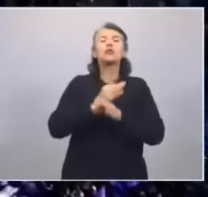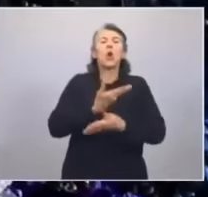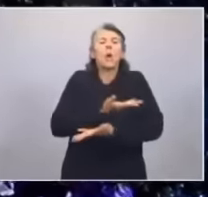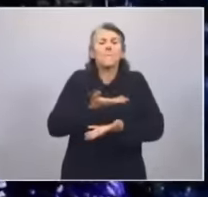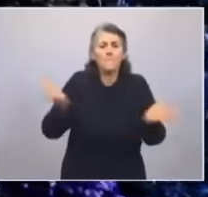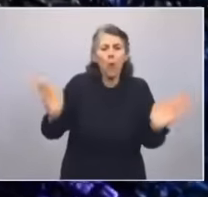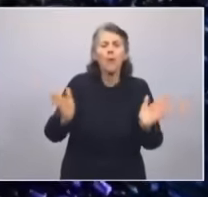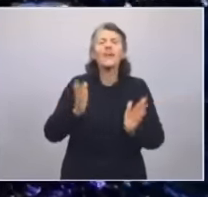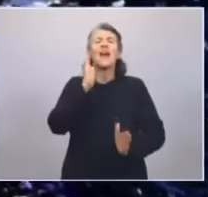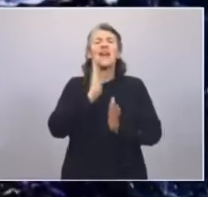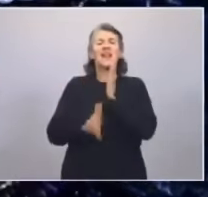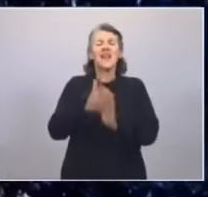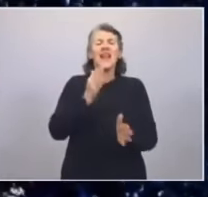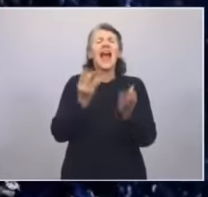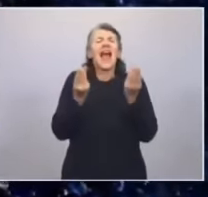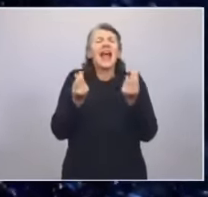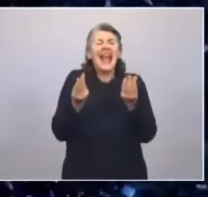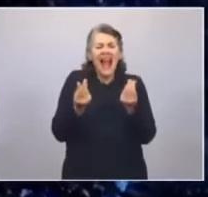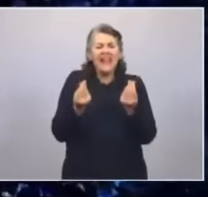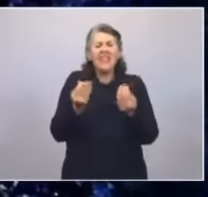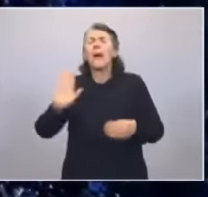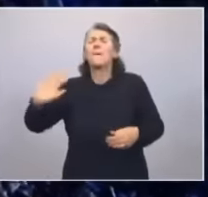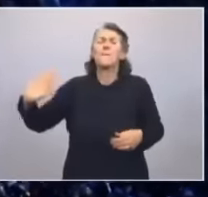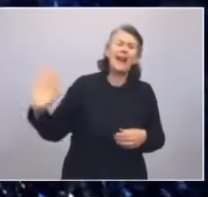calidad, inclusiva.